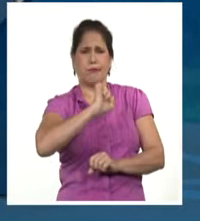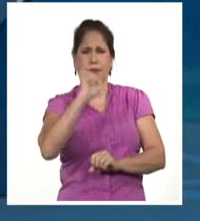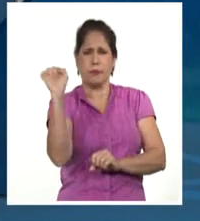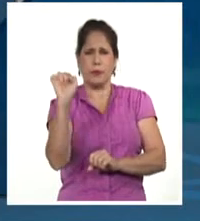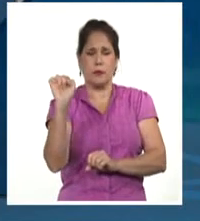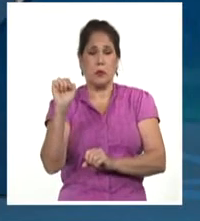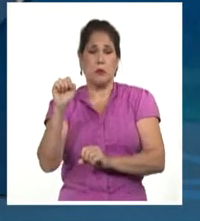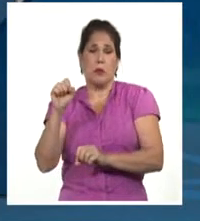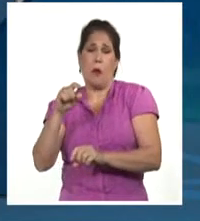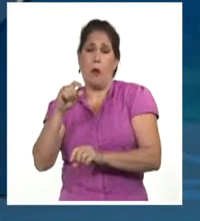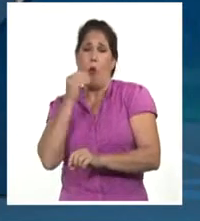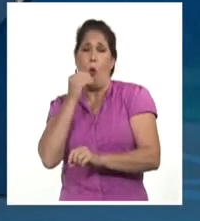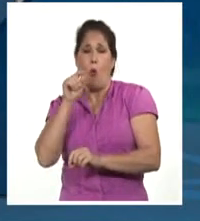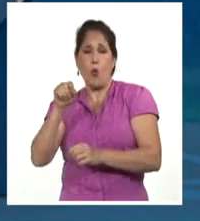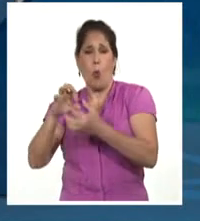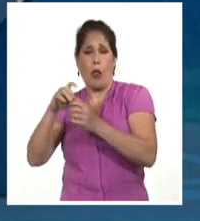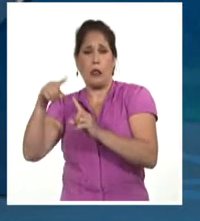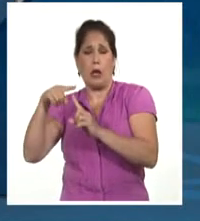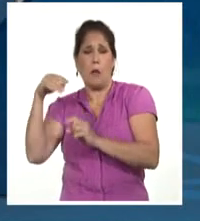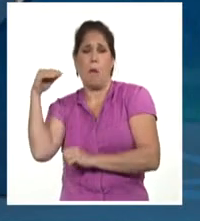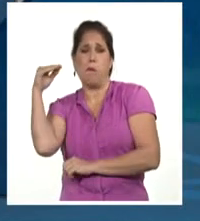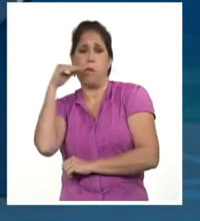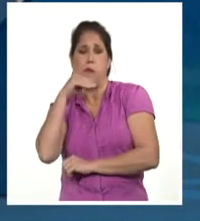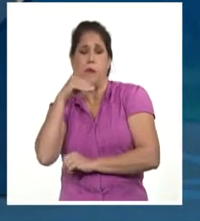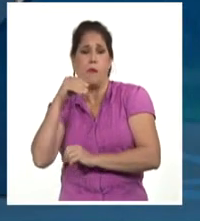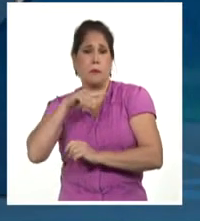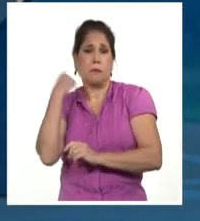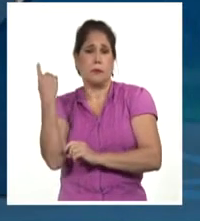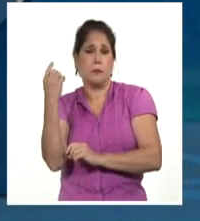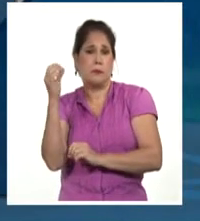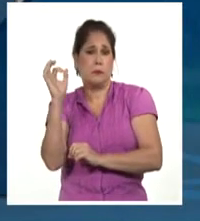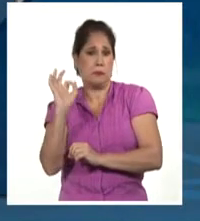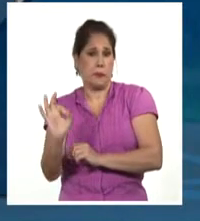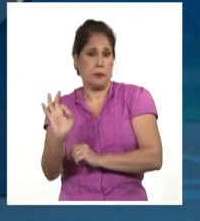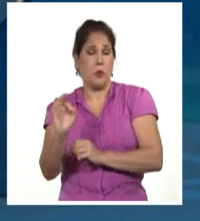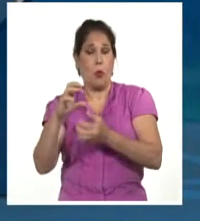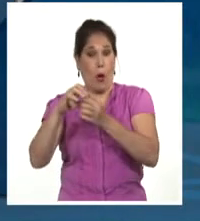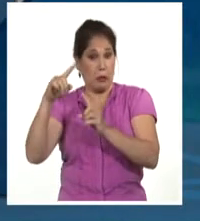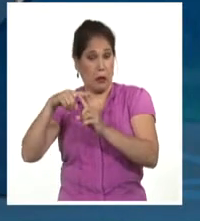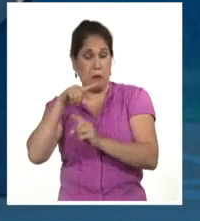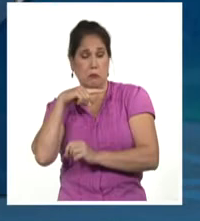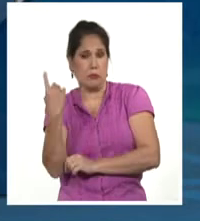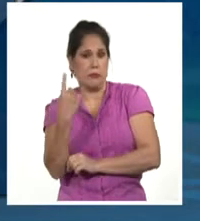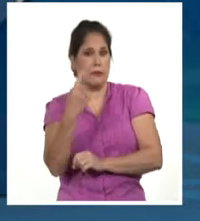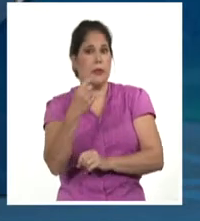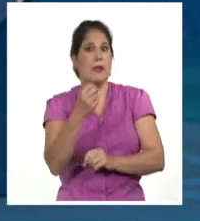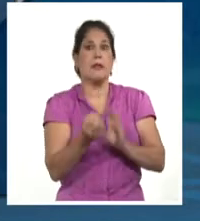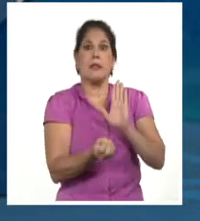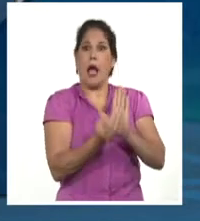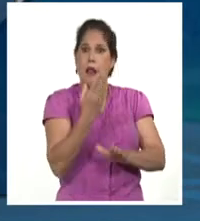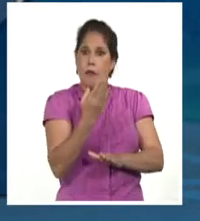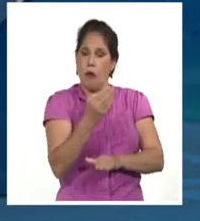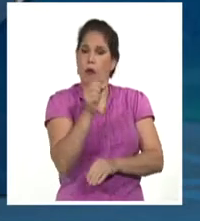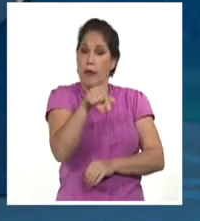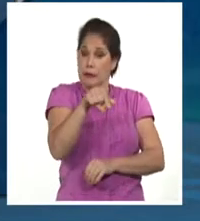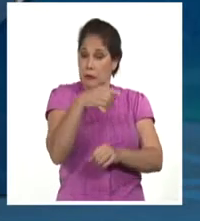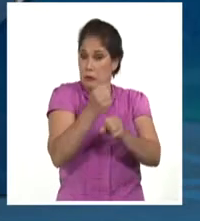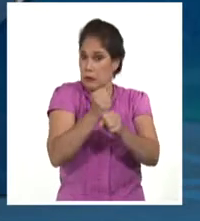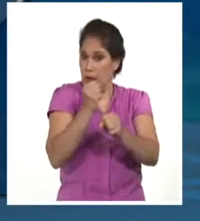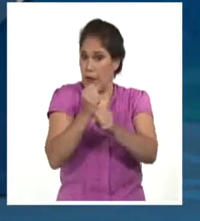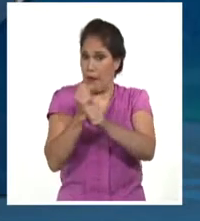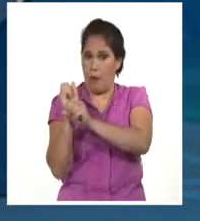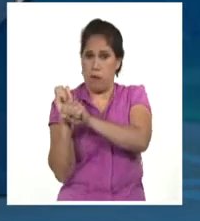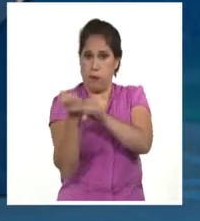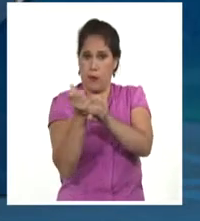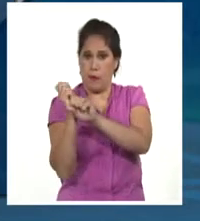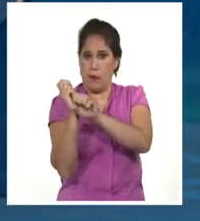firme al vencer a Guantánamo 6 por 2. El mentor Héctor Hernández trajo a salvar a uno de sus multioficios en la Lomita,